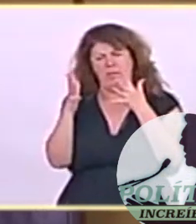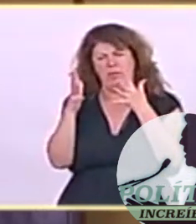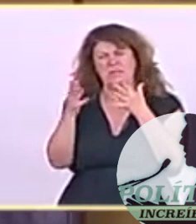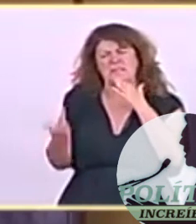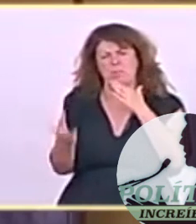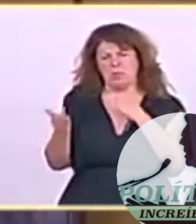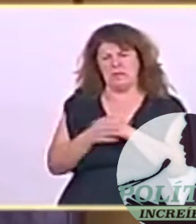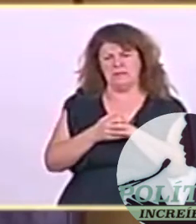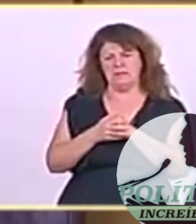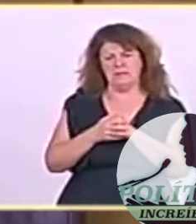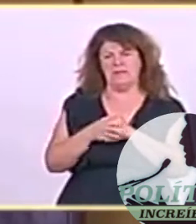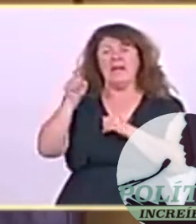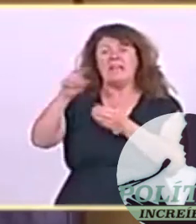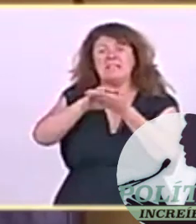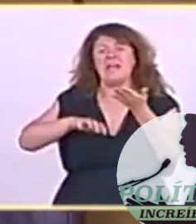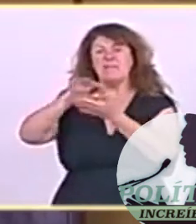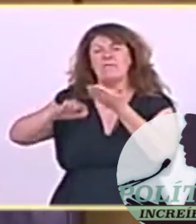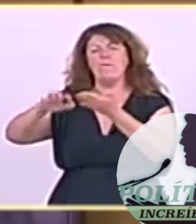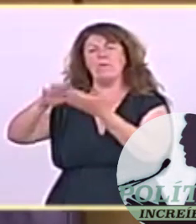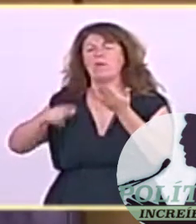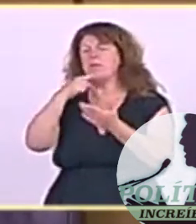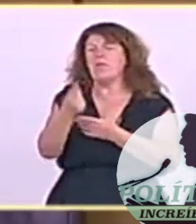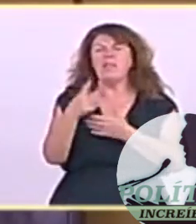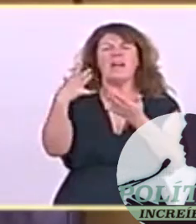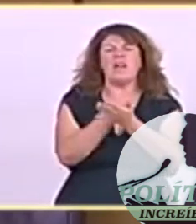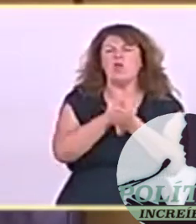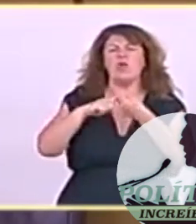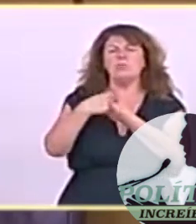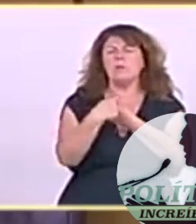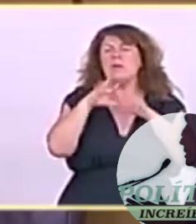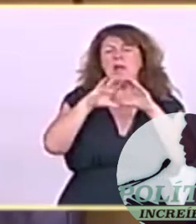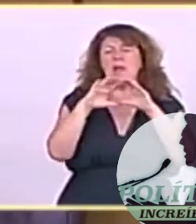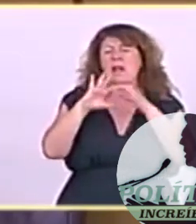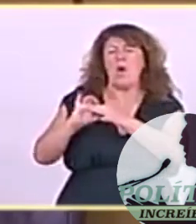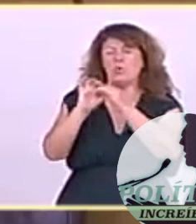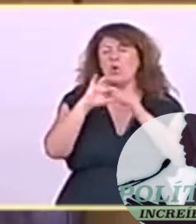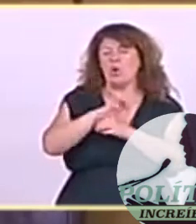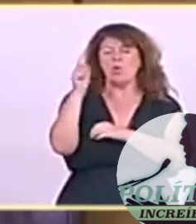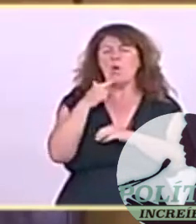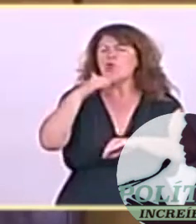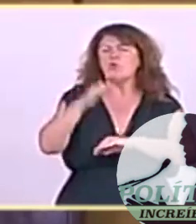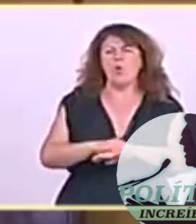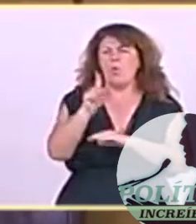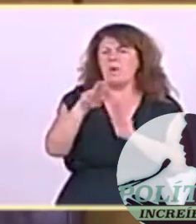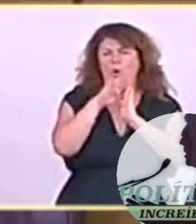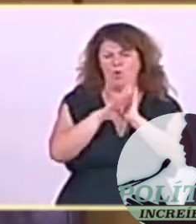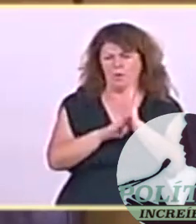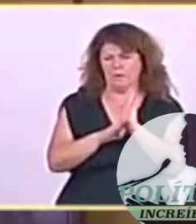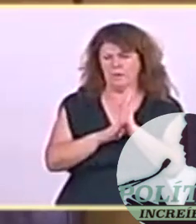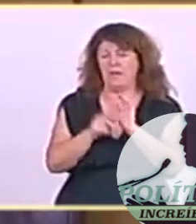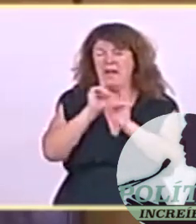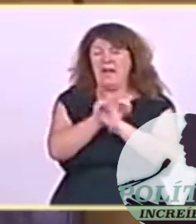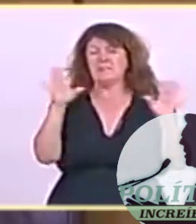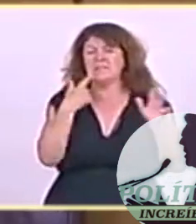países miembros de la Unión Europea no cumplen con la normativa. Por tanto, está claro que hay que reforzar los sistemas de control y hay que